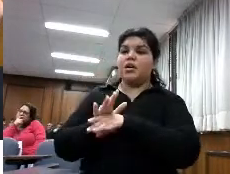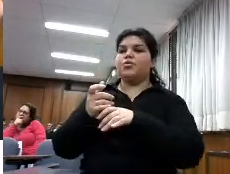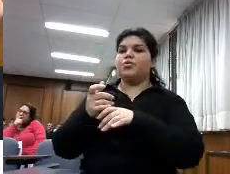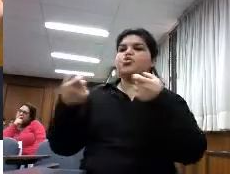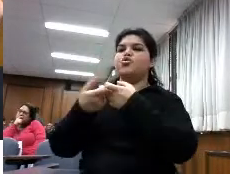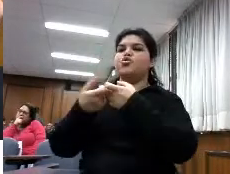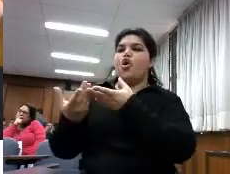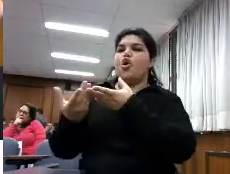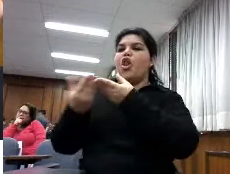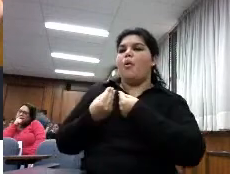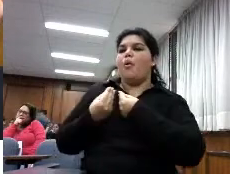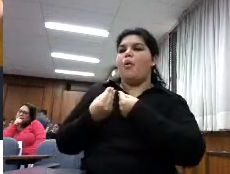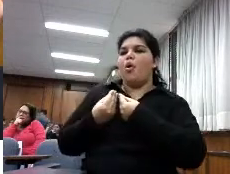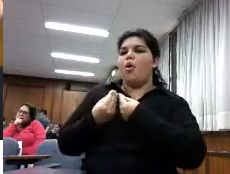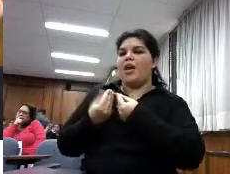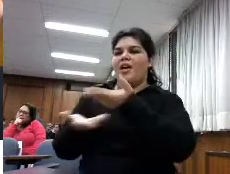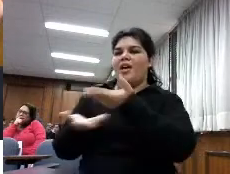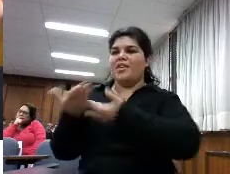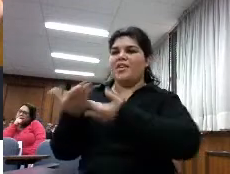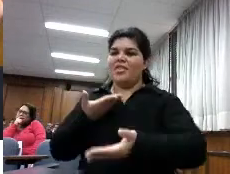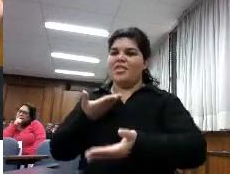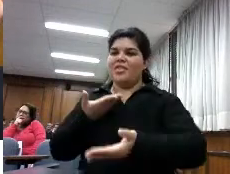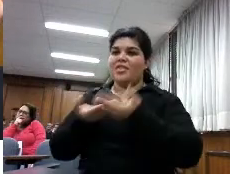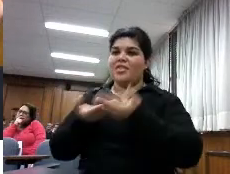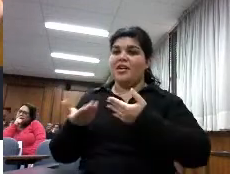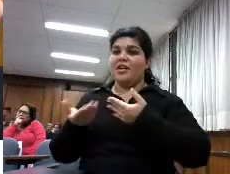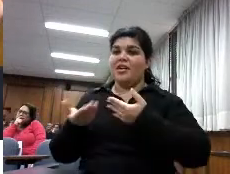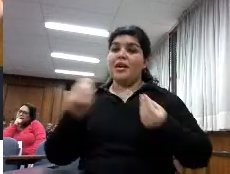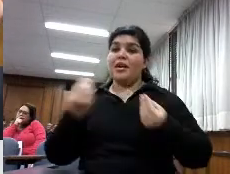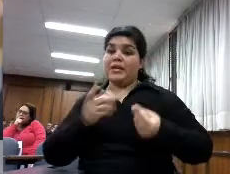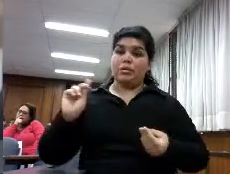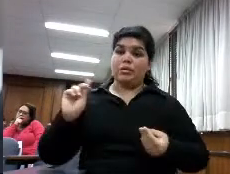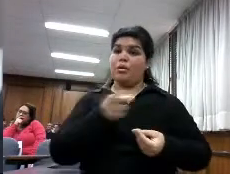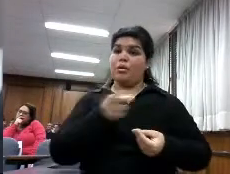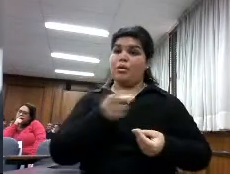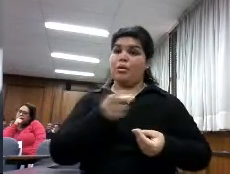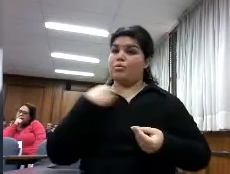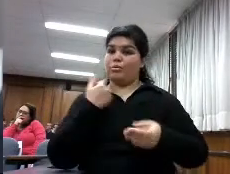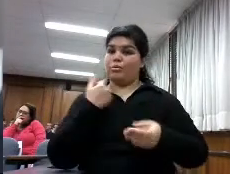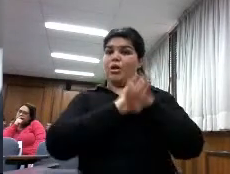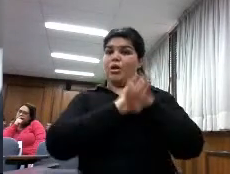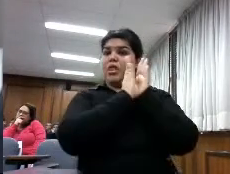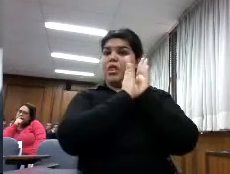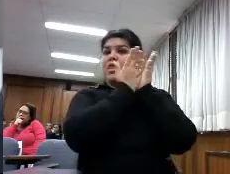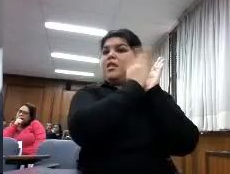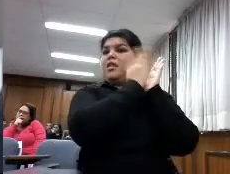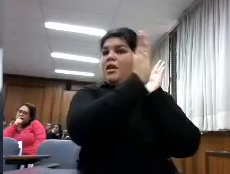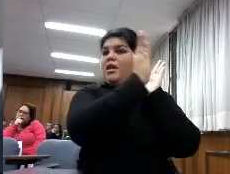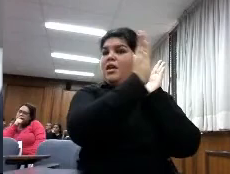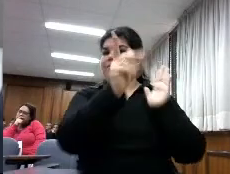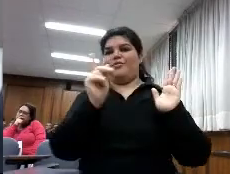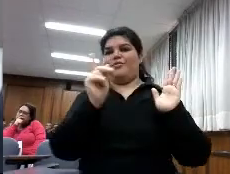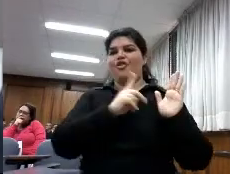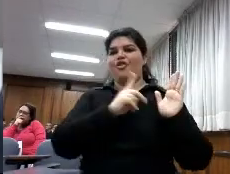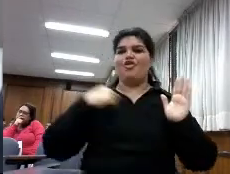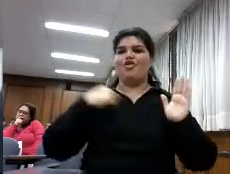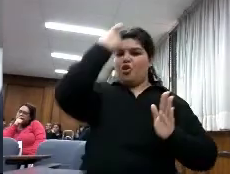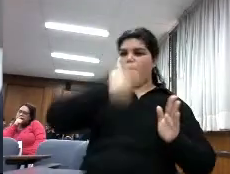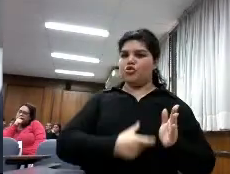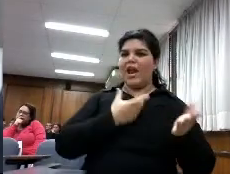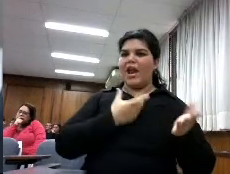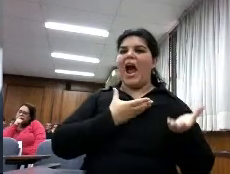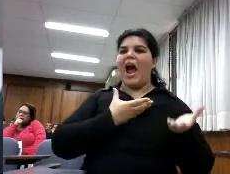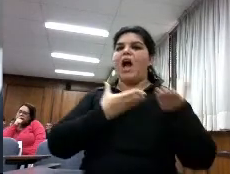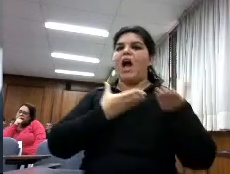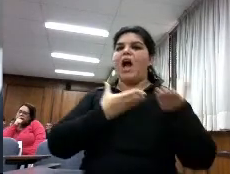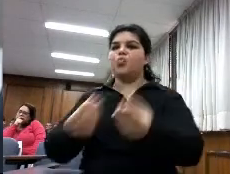no somos en nuestras instituciones los que colocan los libros somos la gente que ayuda a un fin a un